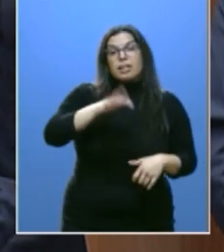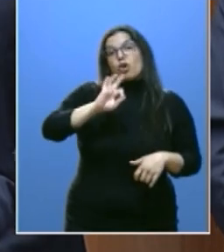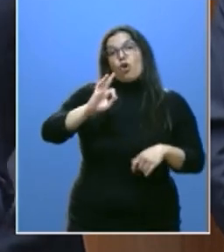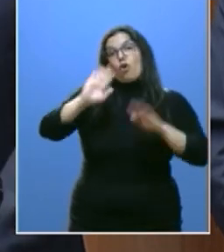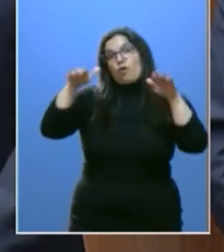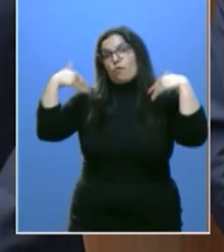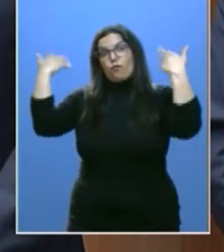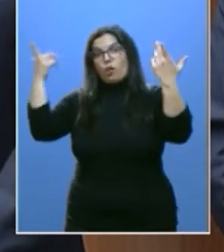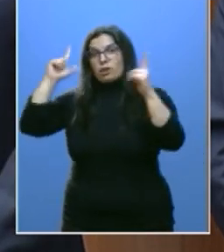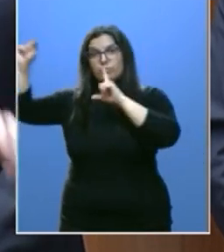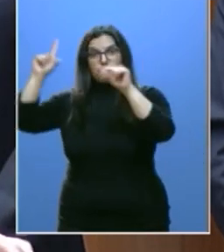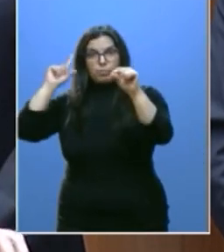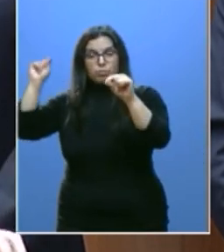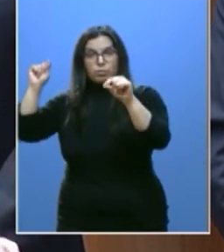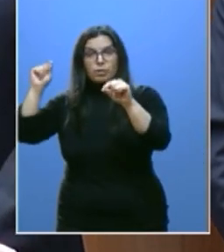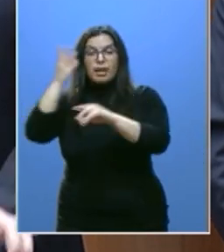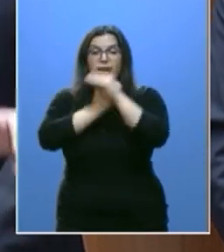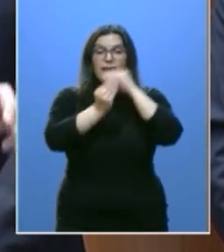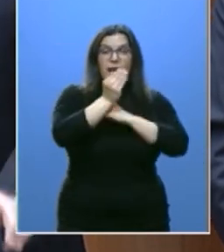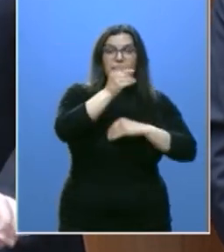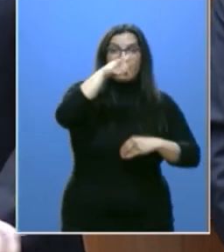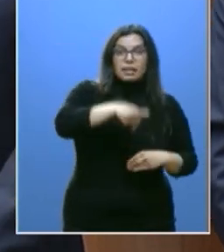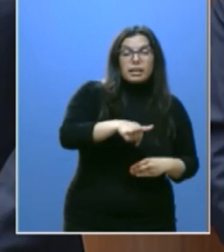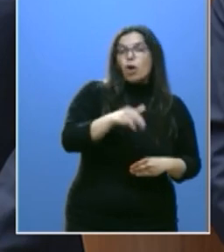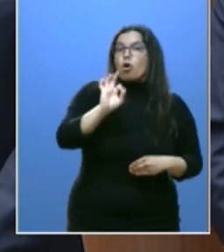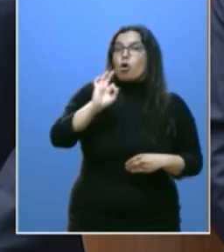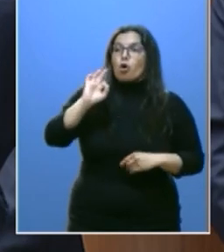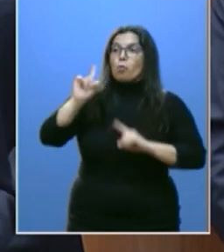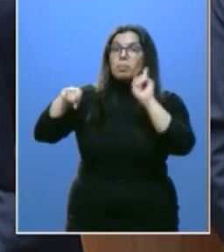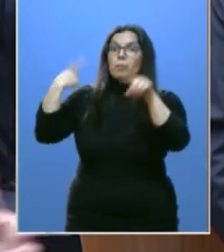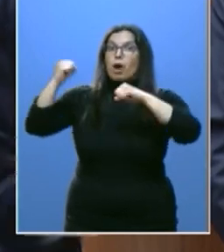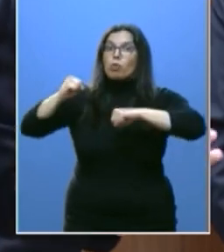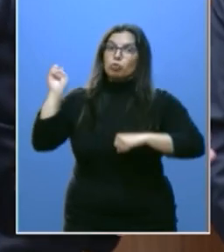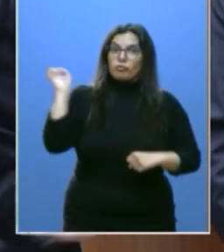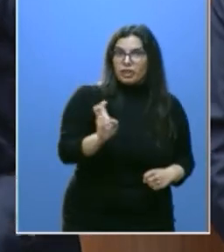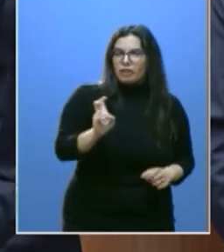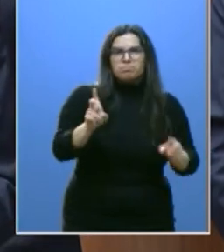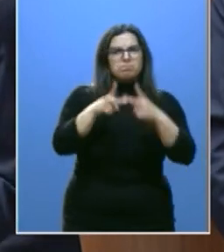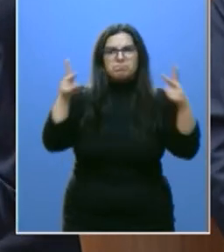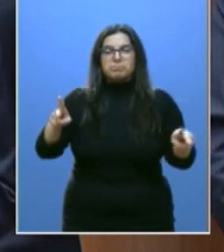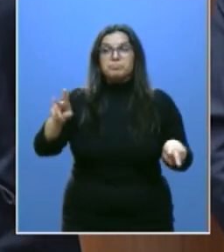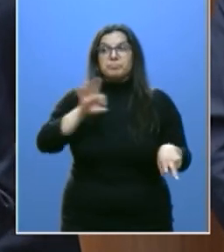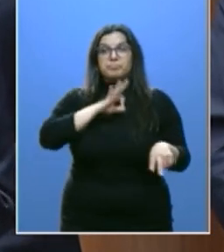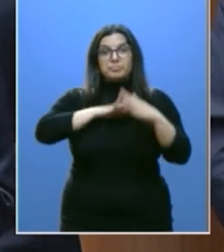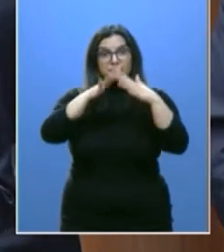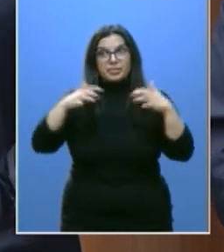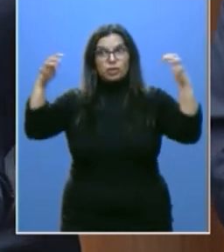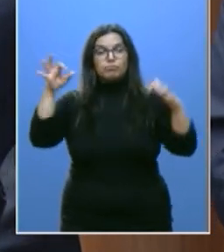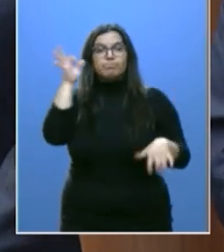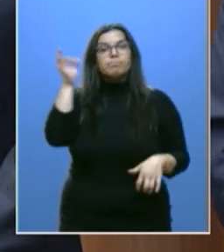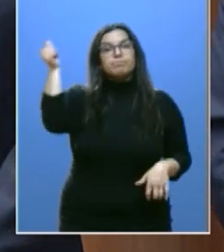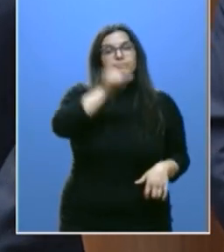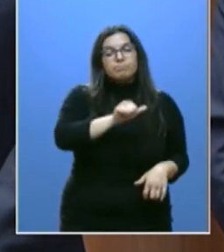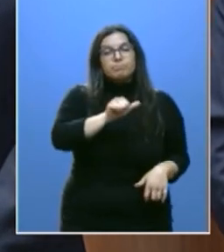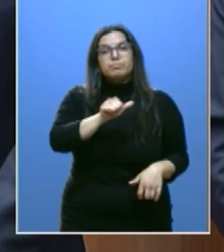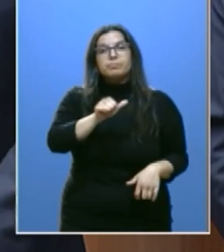fronteras, que han nacido aquí o que han venido a vivir aquí. Señorías, señoras y señores,